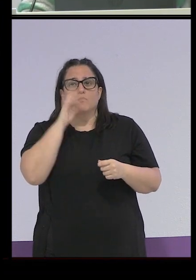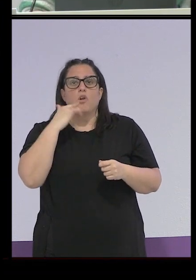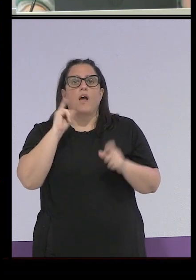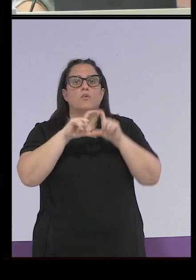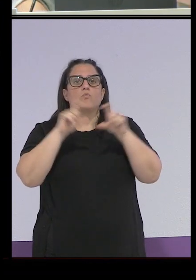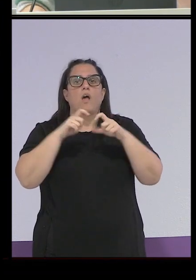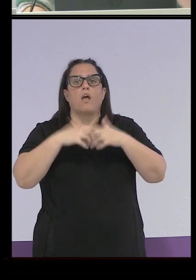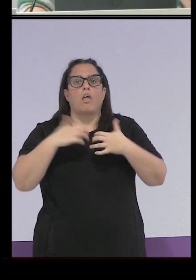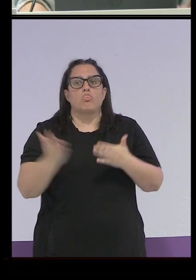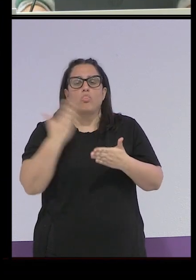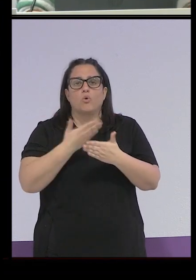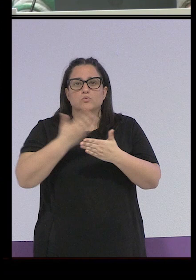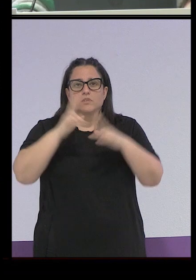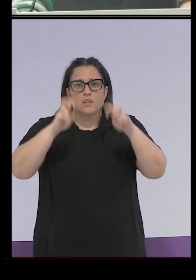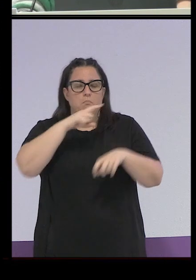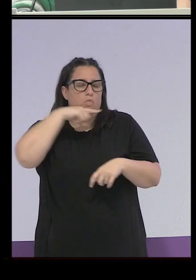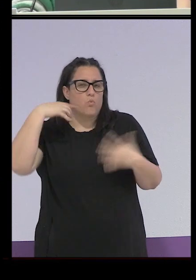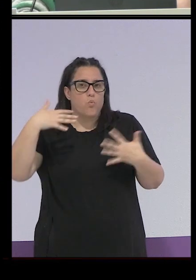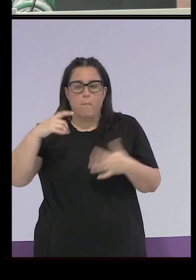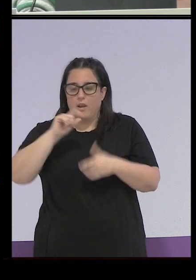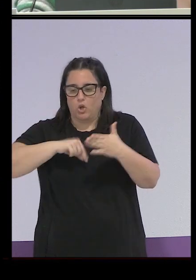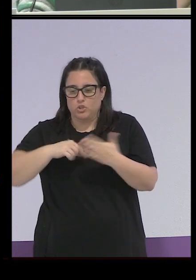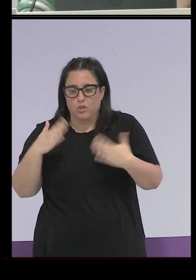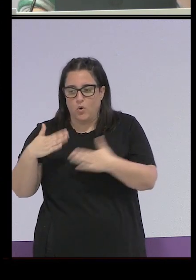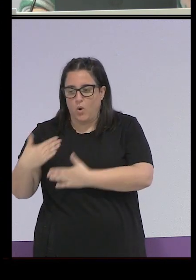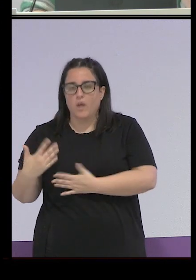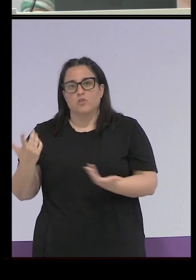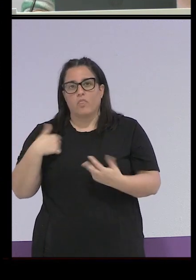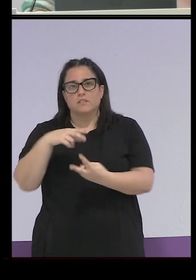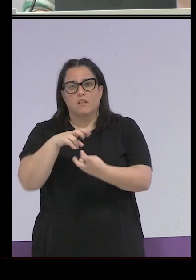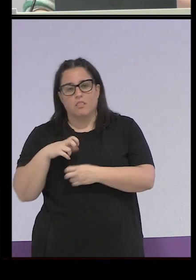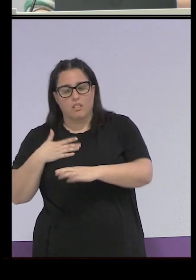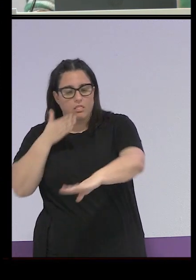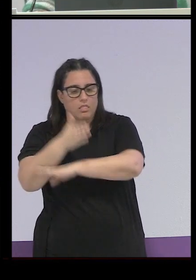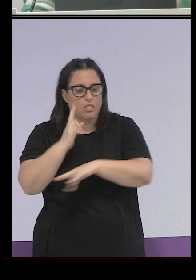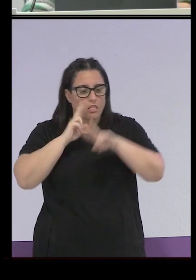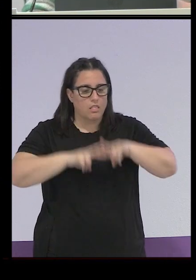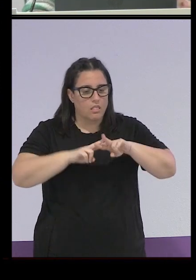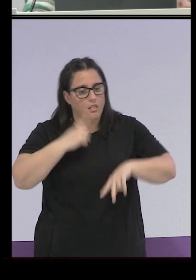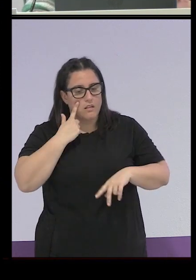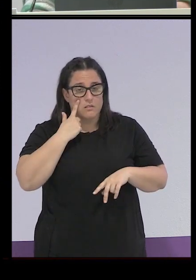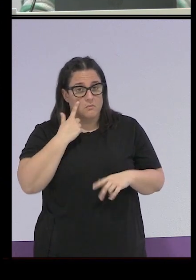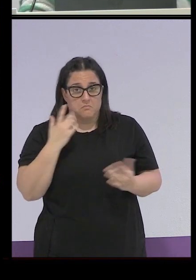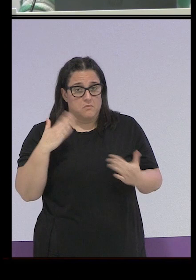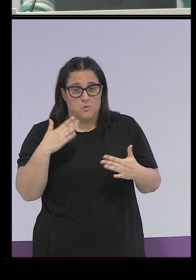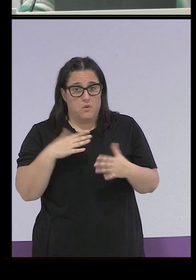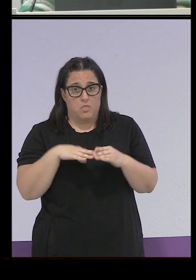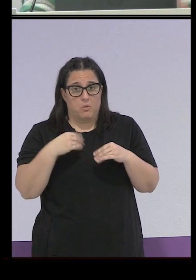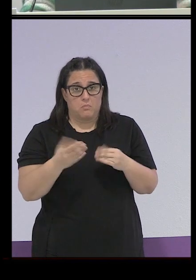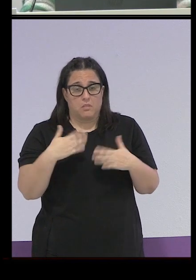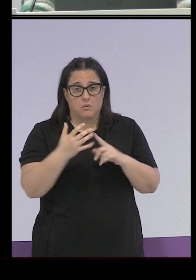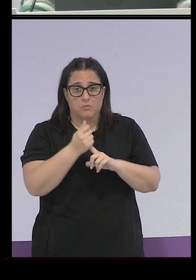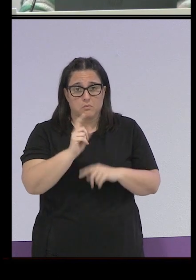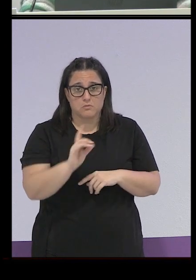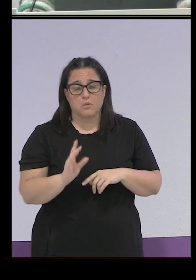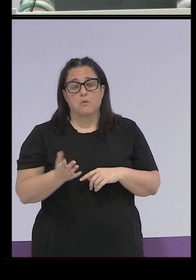nadie contratado pues a alguien en Hacienda le debió llamar la atención aquello y se la se debió hacer una inspección pero ni hemos conseguido la documentación ni